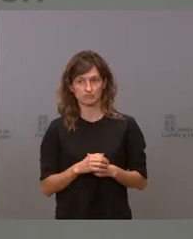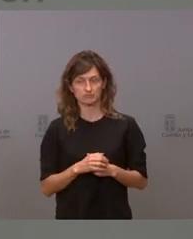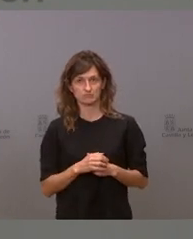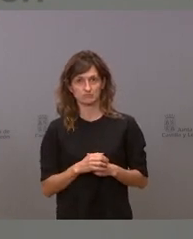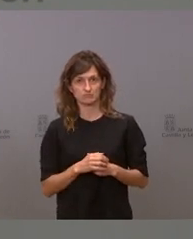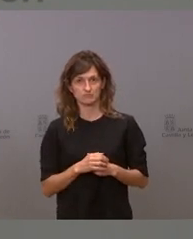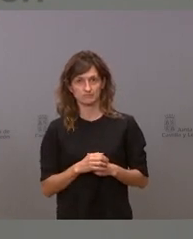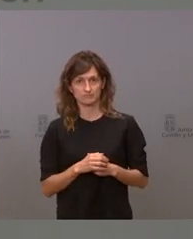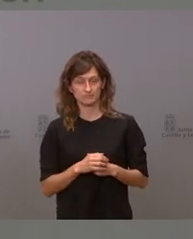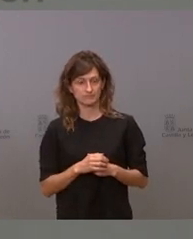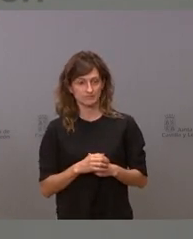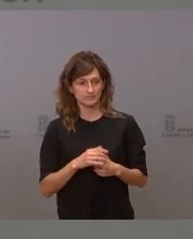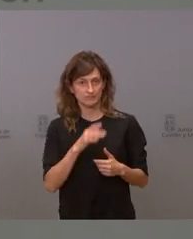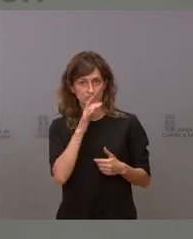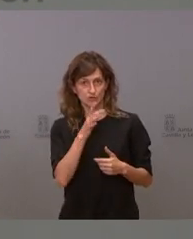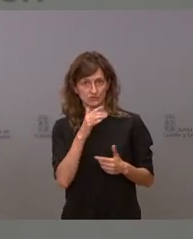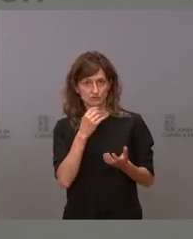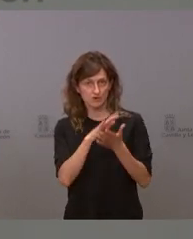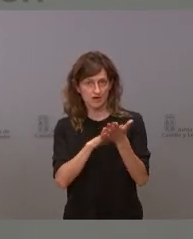si lo creyese así no estaría hablando con usted